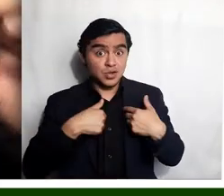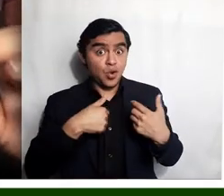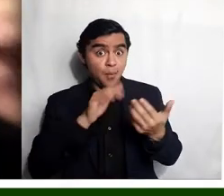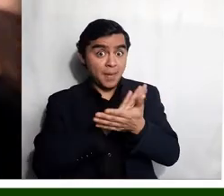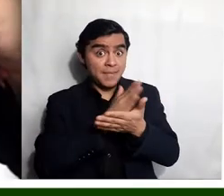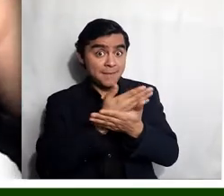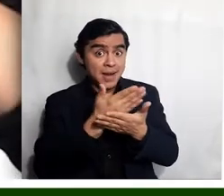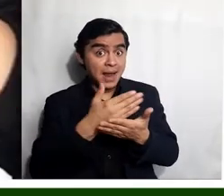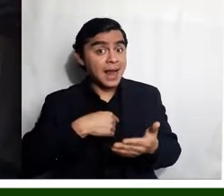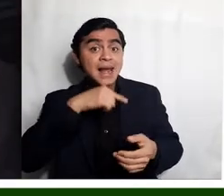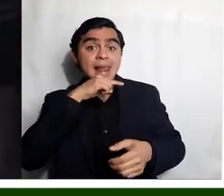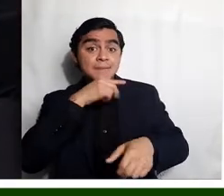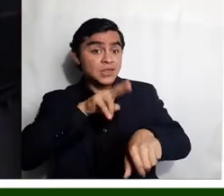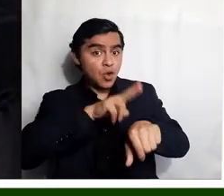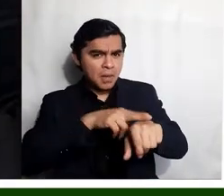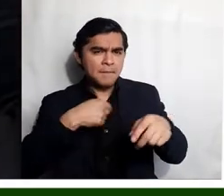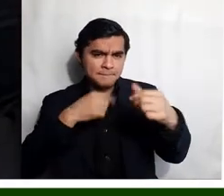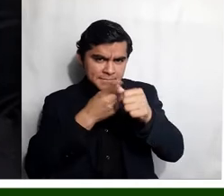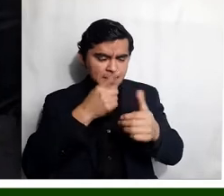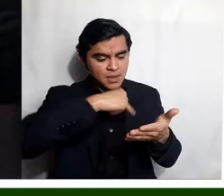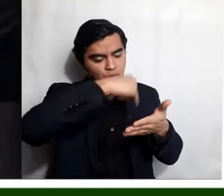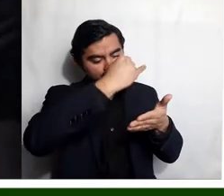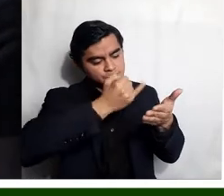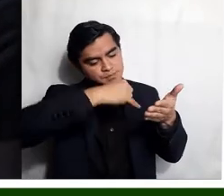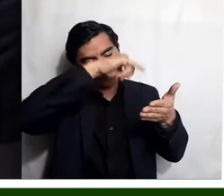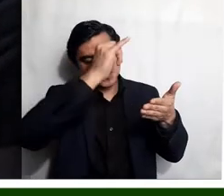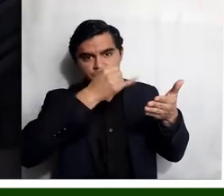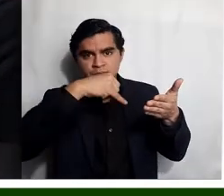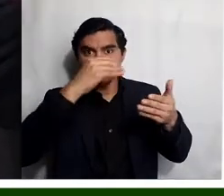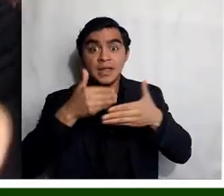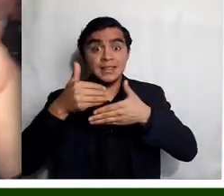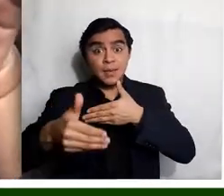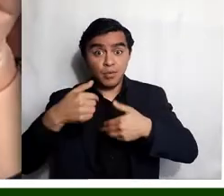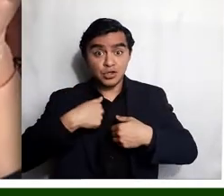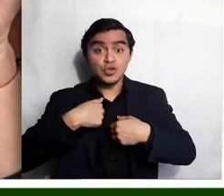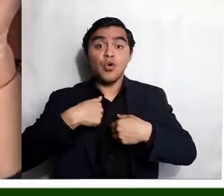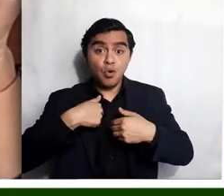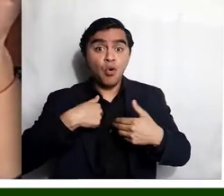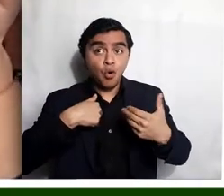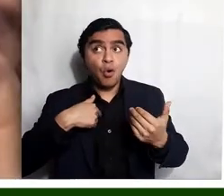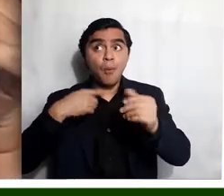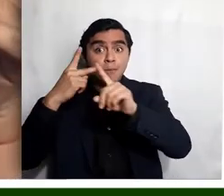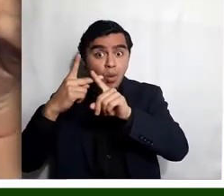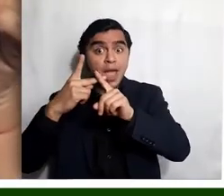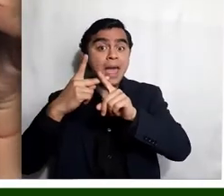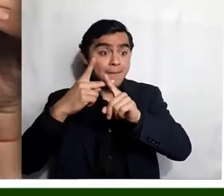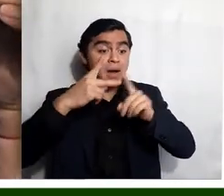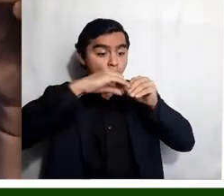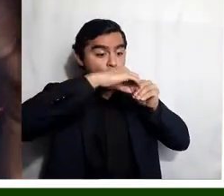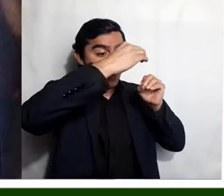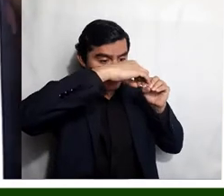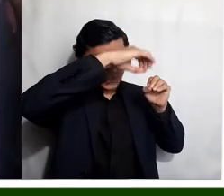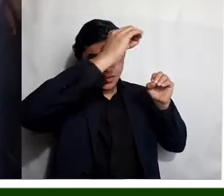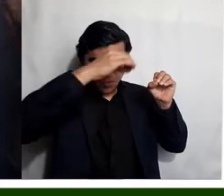blanca con un lápiz carbón y se la silueta. Y sobre él hice mi caligrama del poema de Gloria